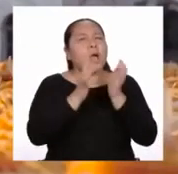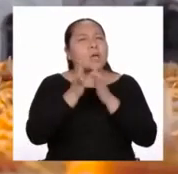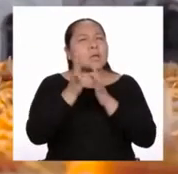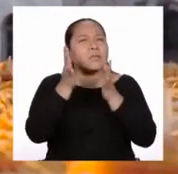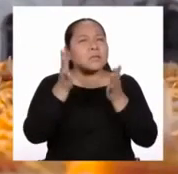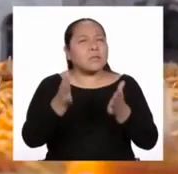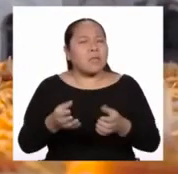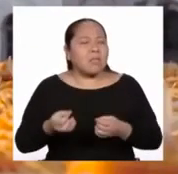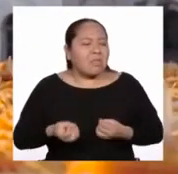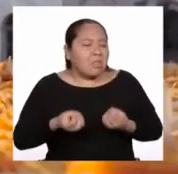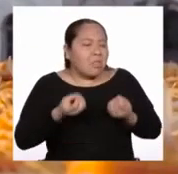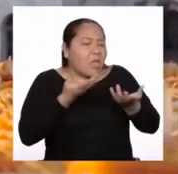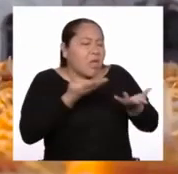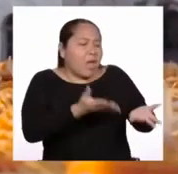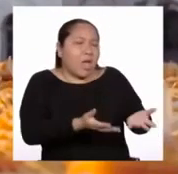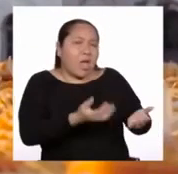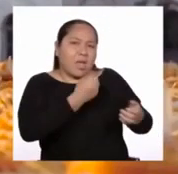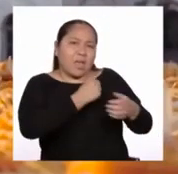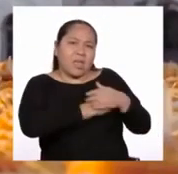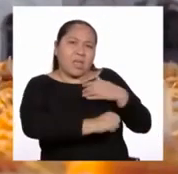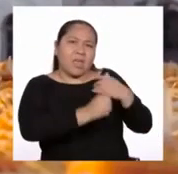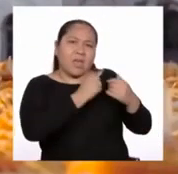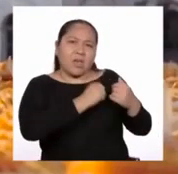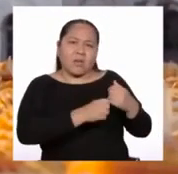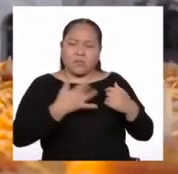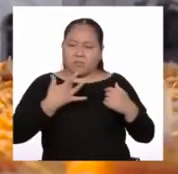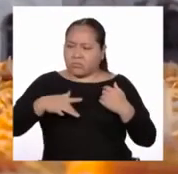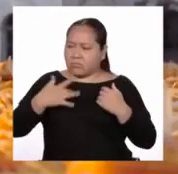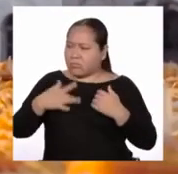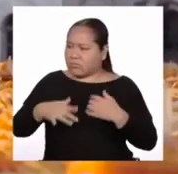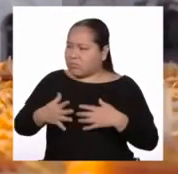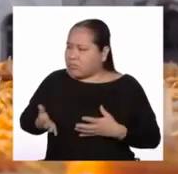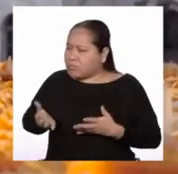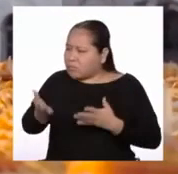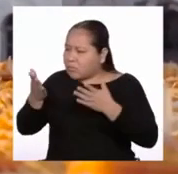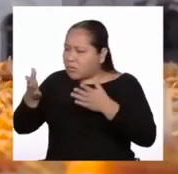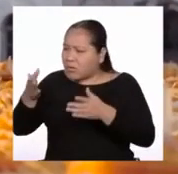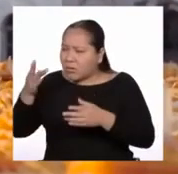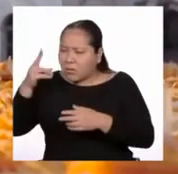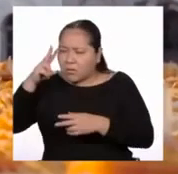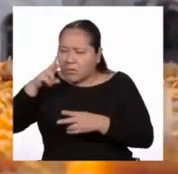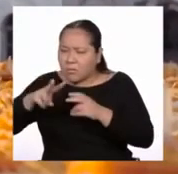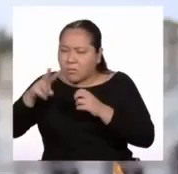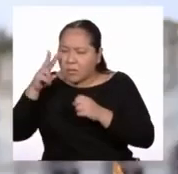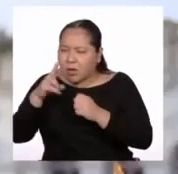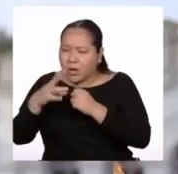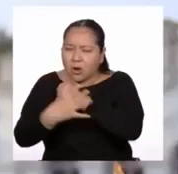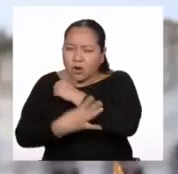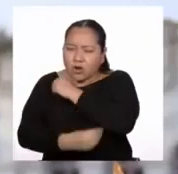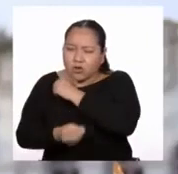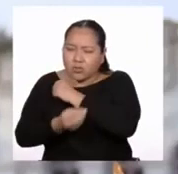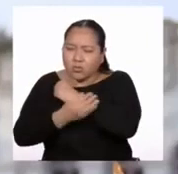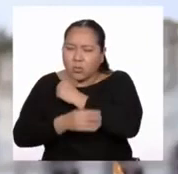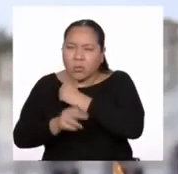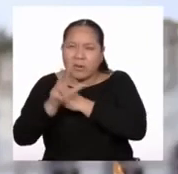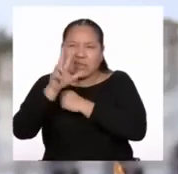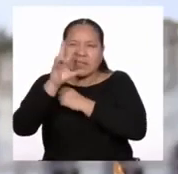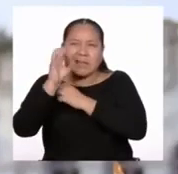dejar hijos y hacienda y desnudarse para meterse con los pobres 30 años